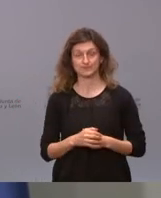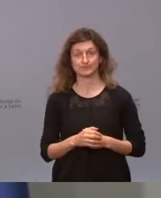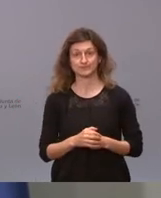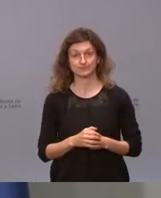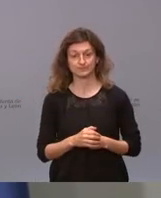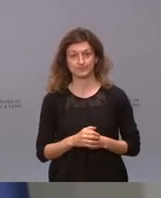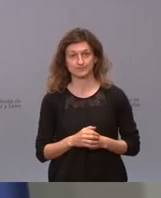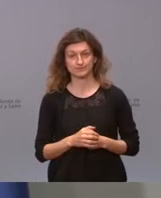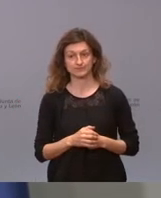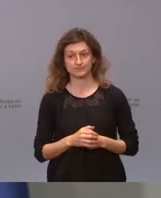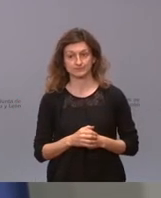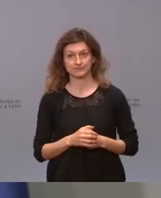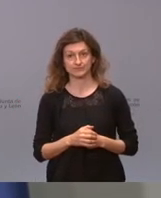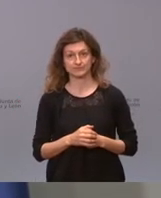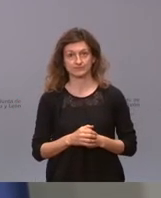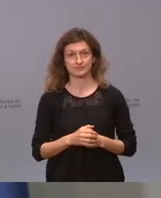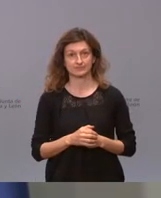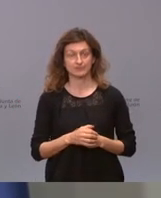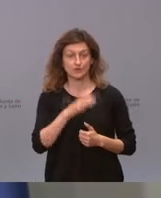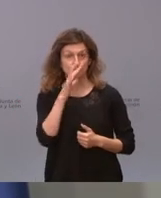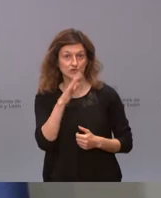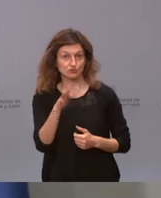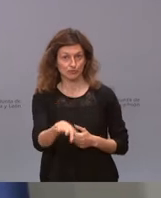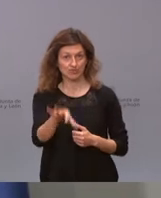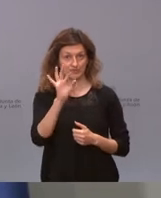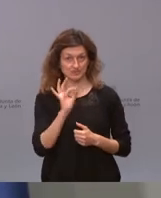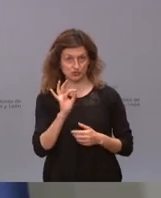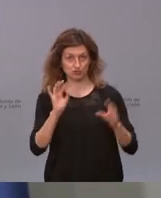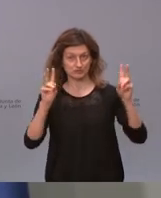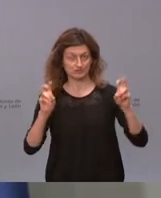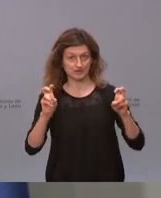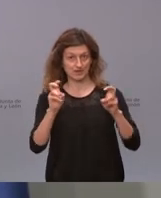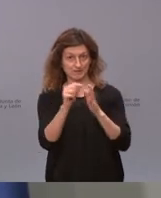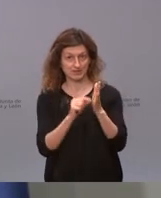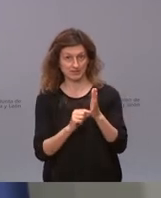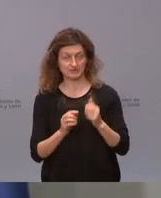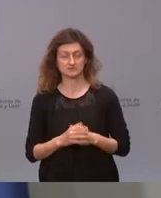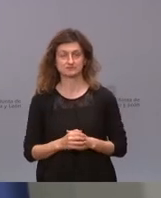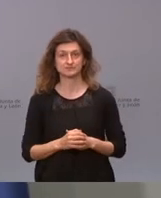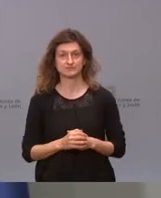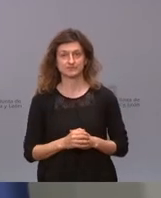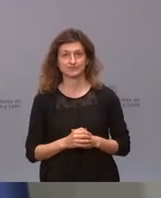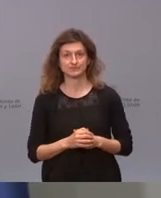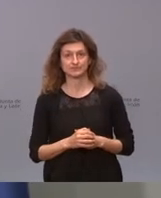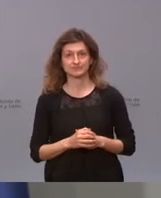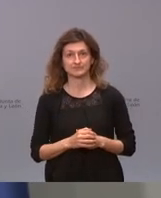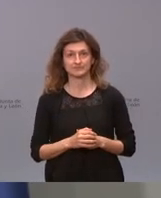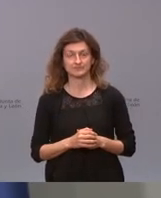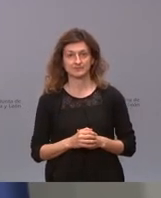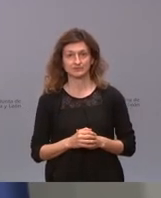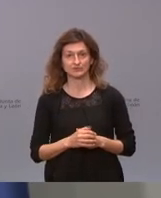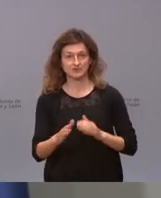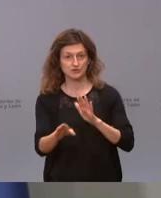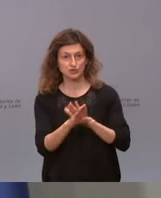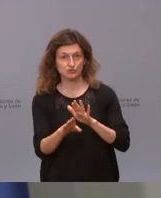básicamente la decisión con respecto a las medidas. Por tanto, continuamos en un